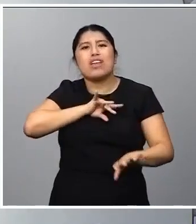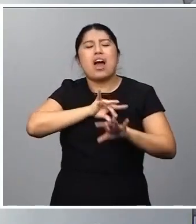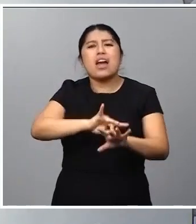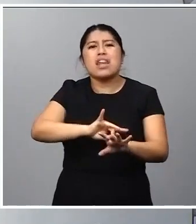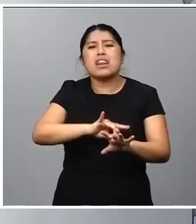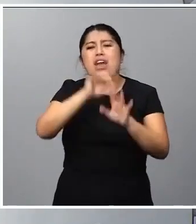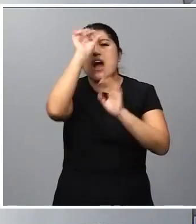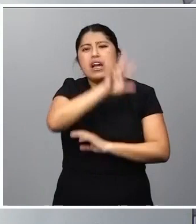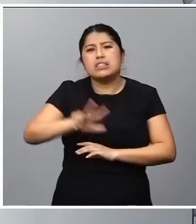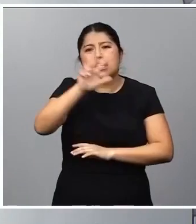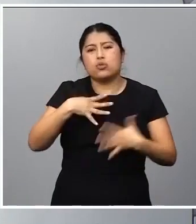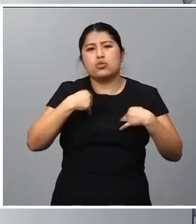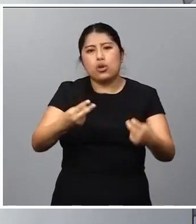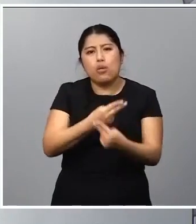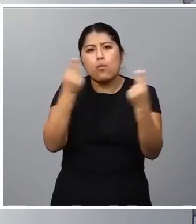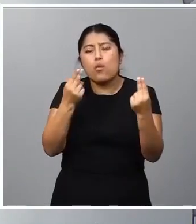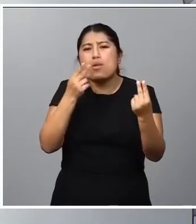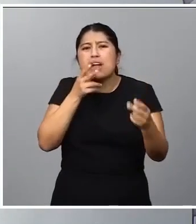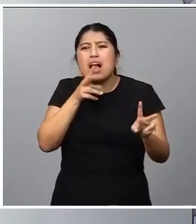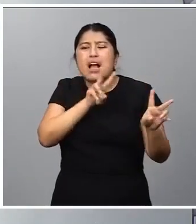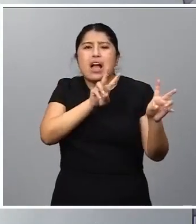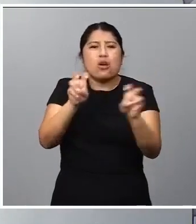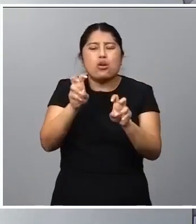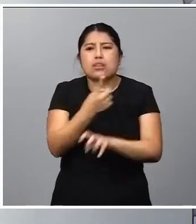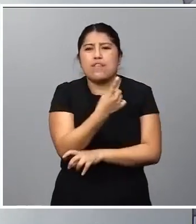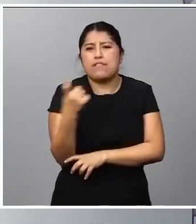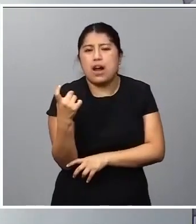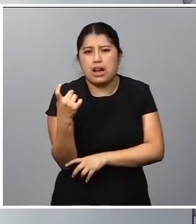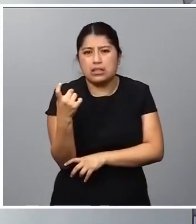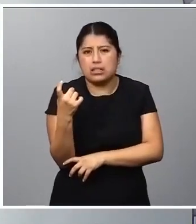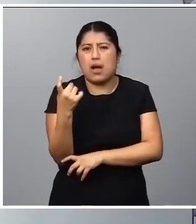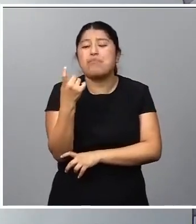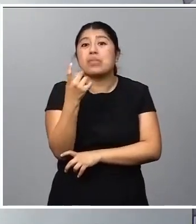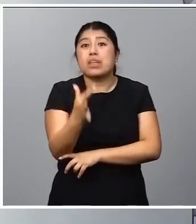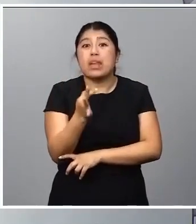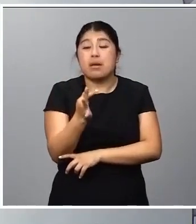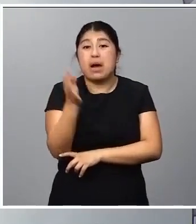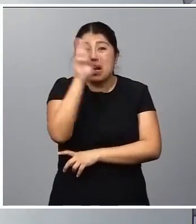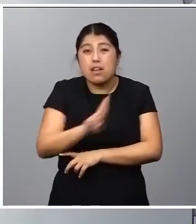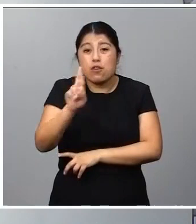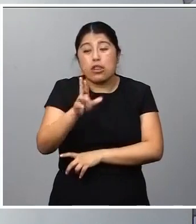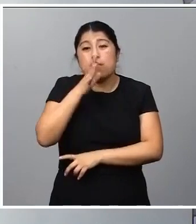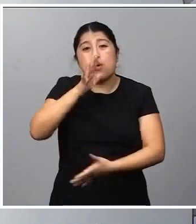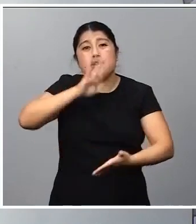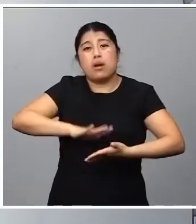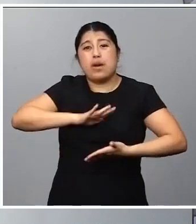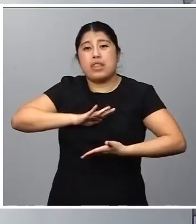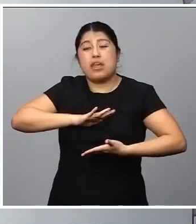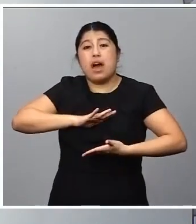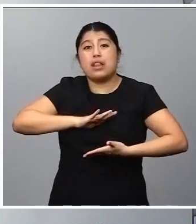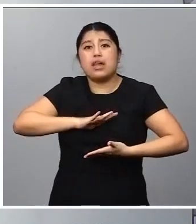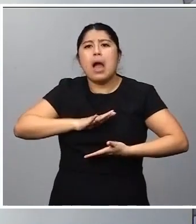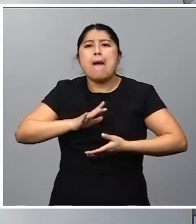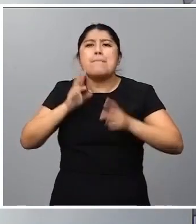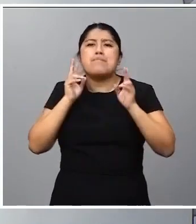estatal de salud pública lo que viene es a paliar esas carencias y también a reforzar nuestra capacidad de anticipación, nuestra